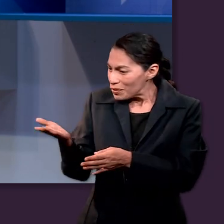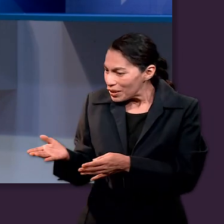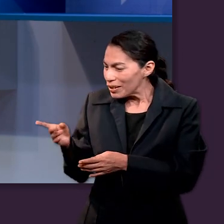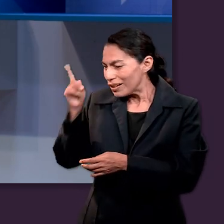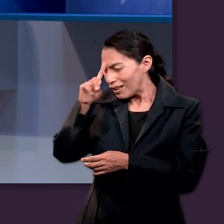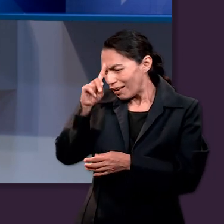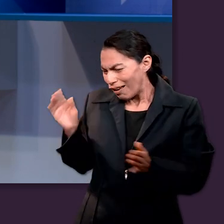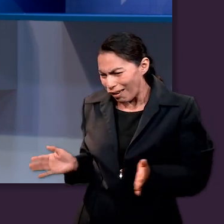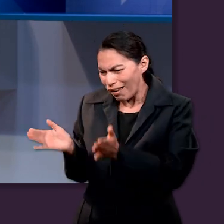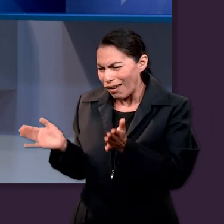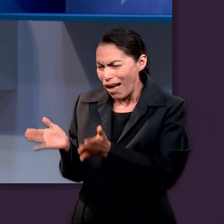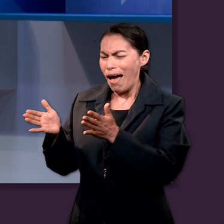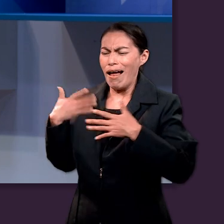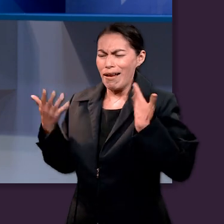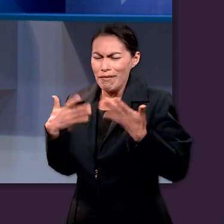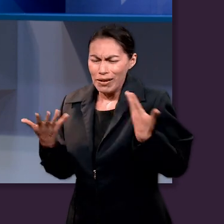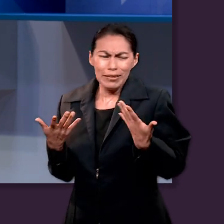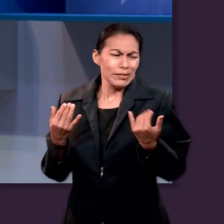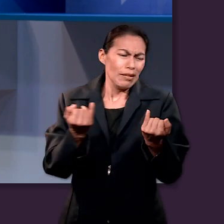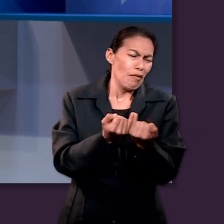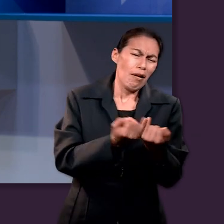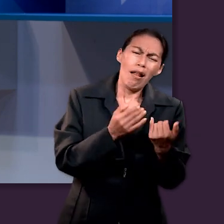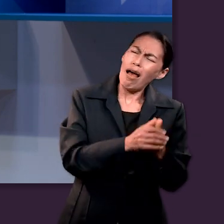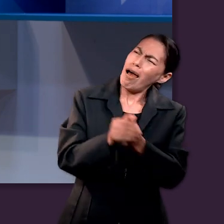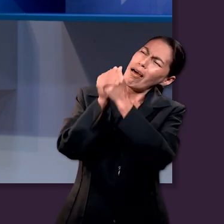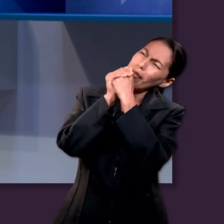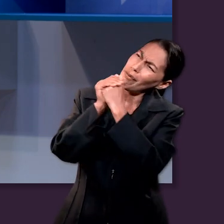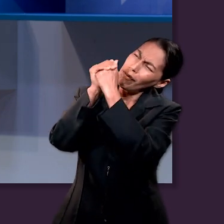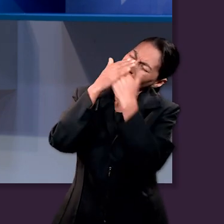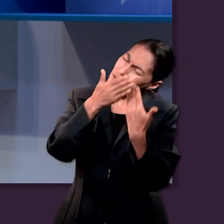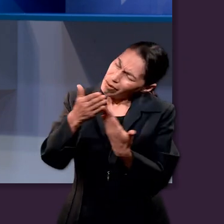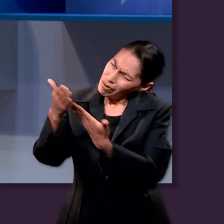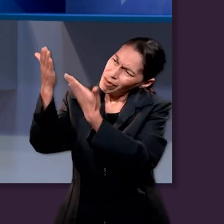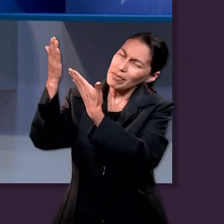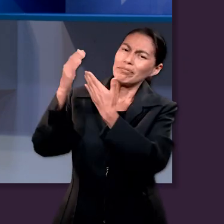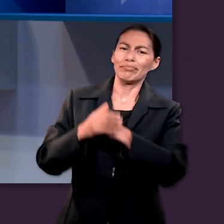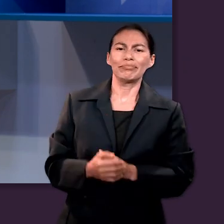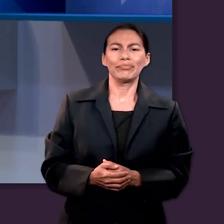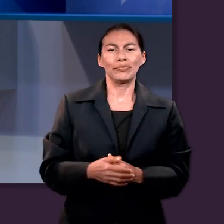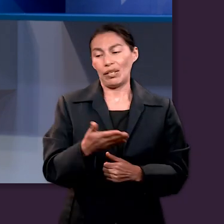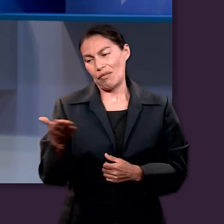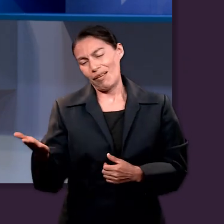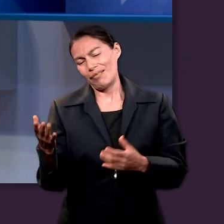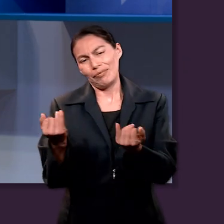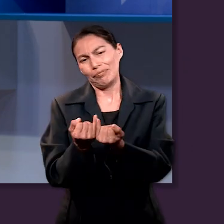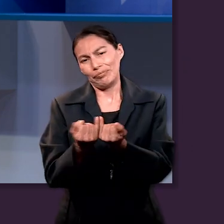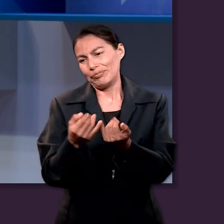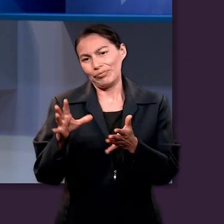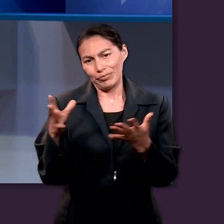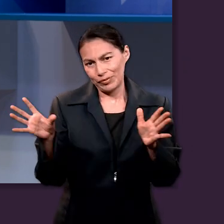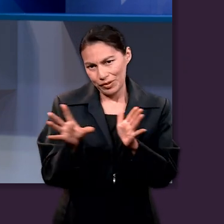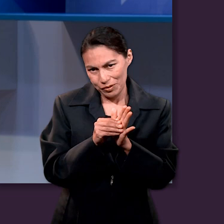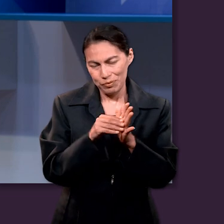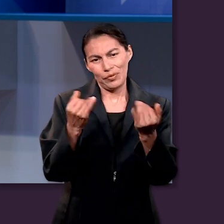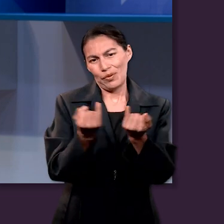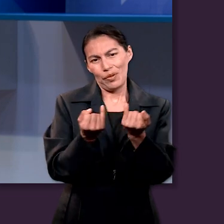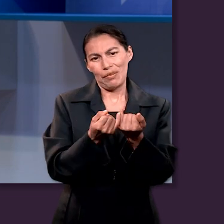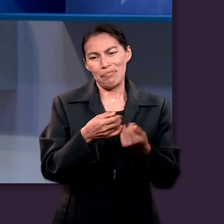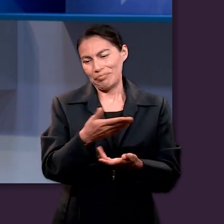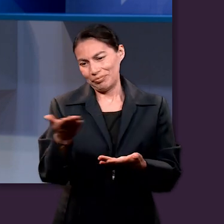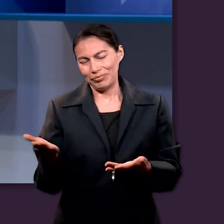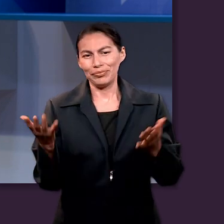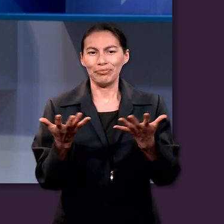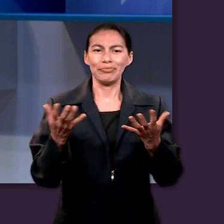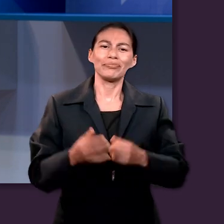tenía una experiencia de alabanza, de adoración, ¿no? Que invitaba a compartir al pueblo de los filipenses. Bueno, vamos a